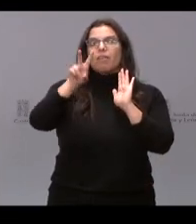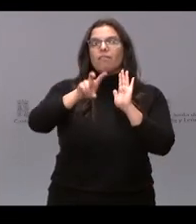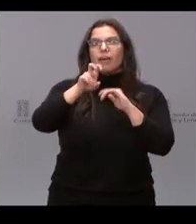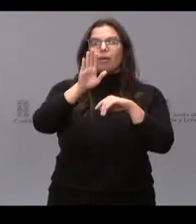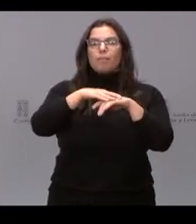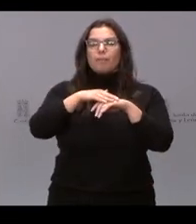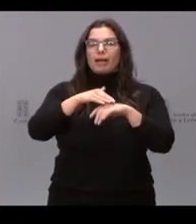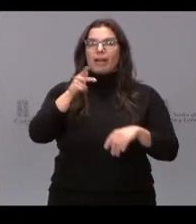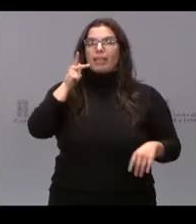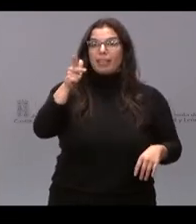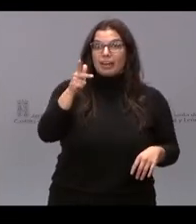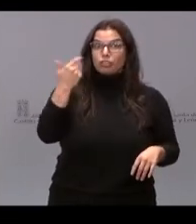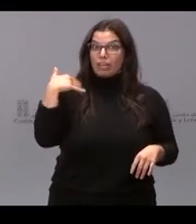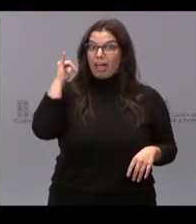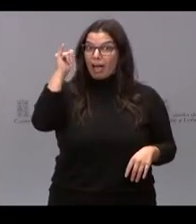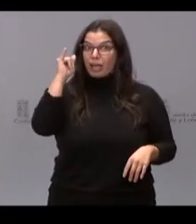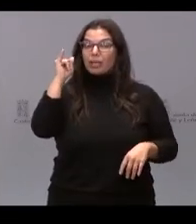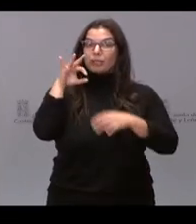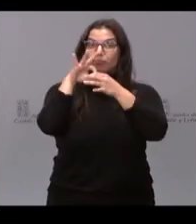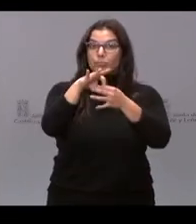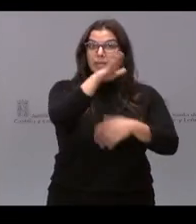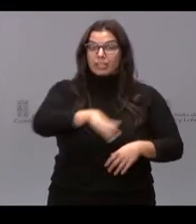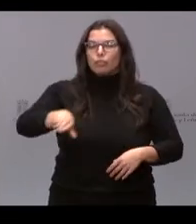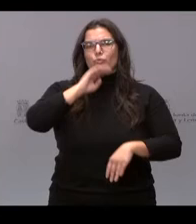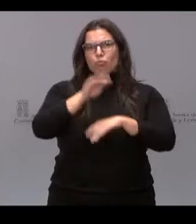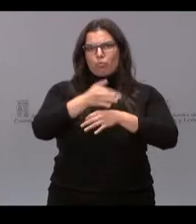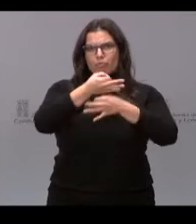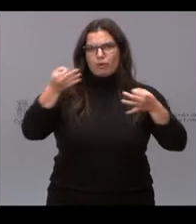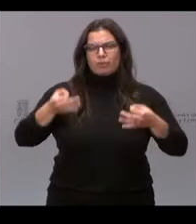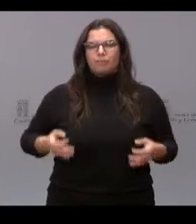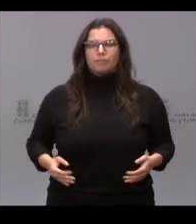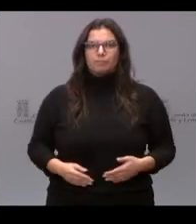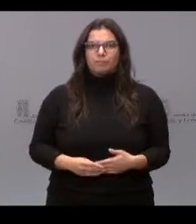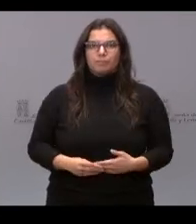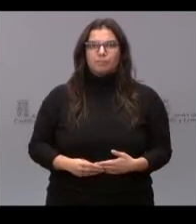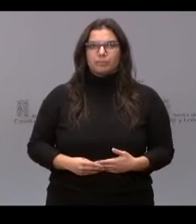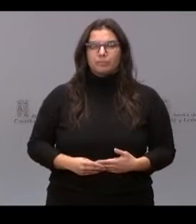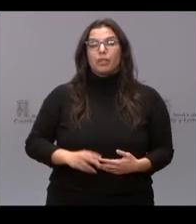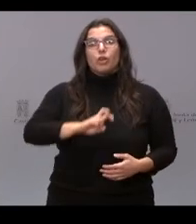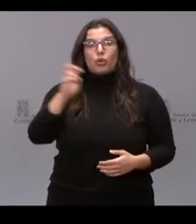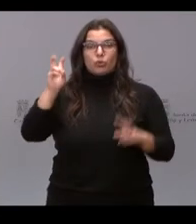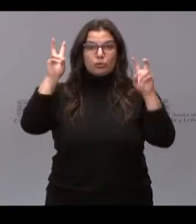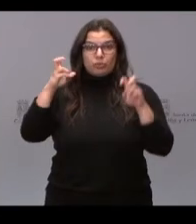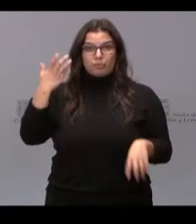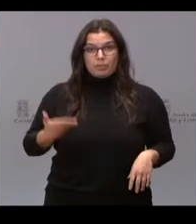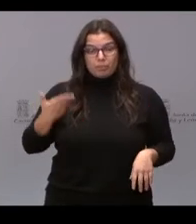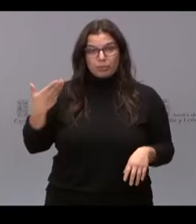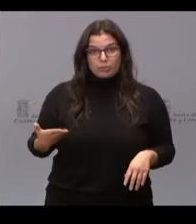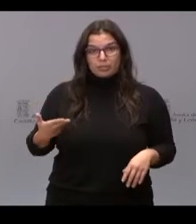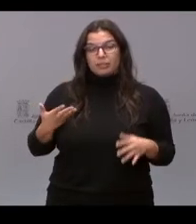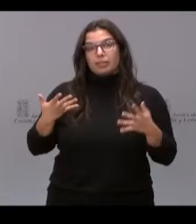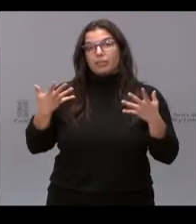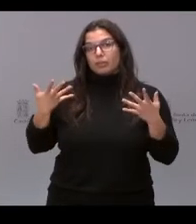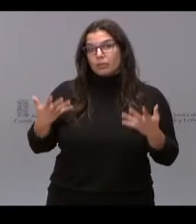derechos ya existentes de los niños. Y otro aspecto importante es que vaya